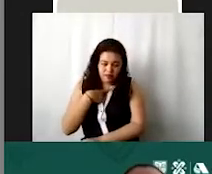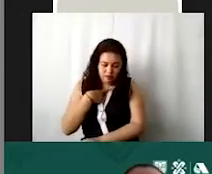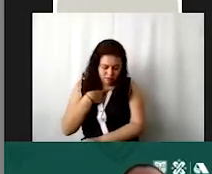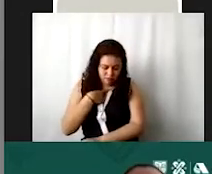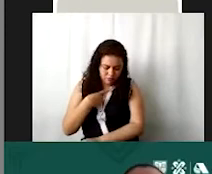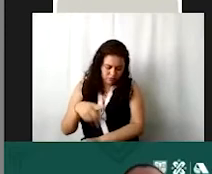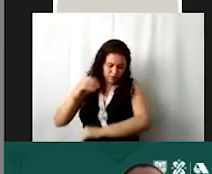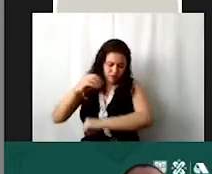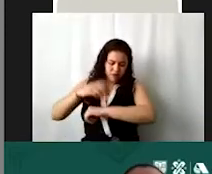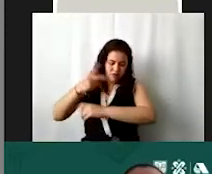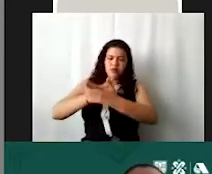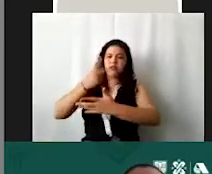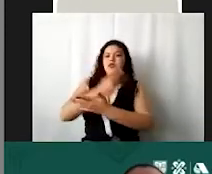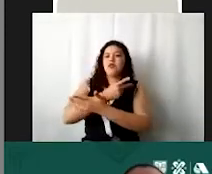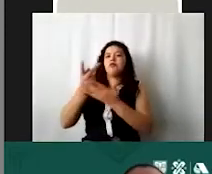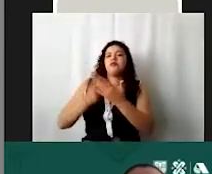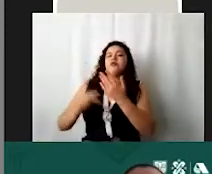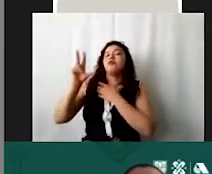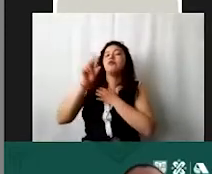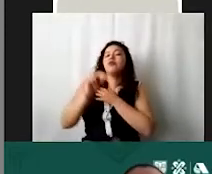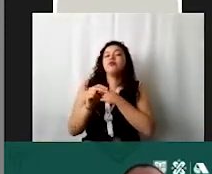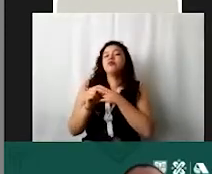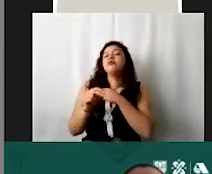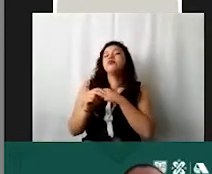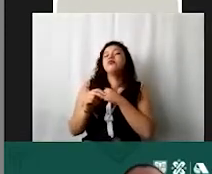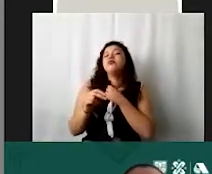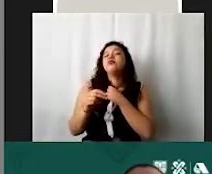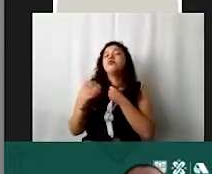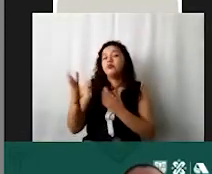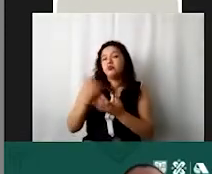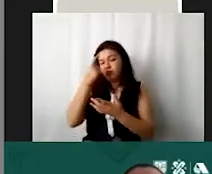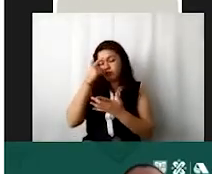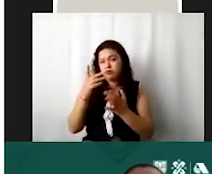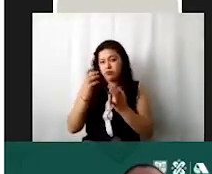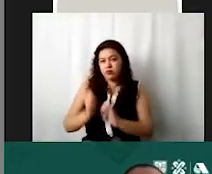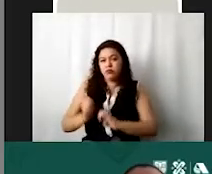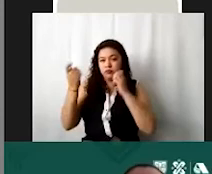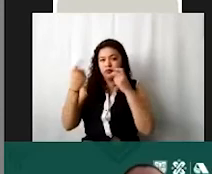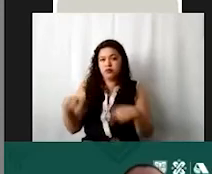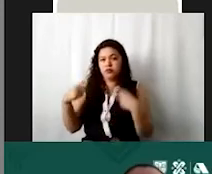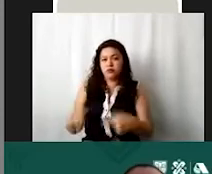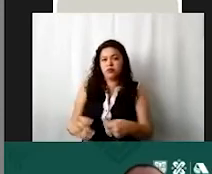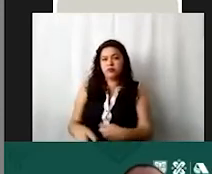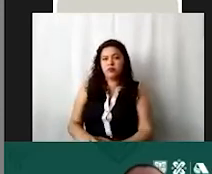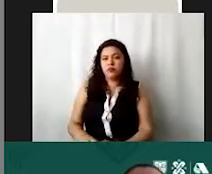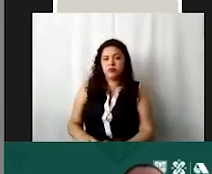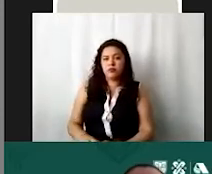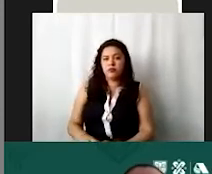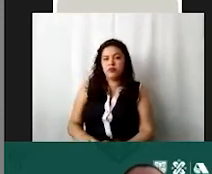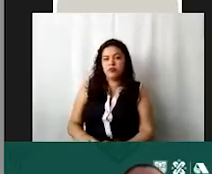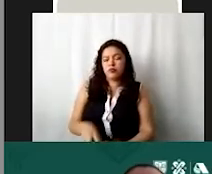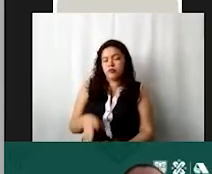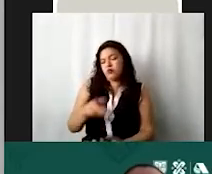incluyeron en el presupuesto ganancia por venta de edificios si ustedes no lo incluyen en el